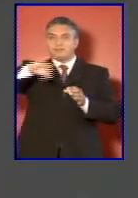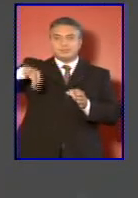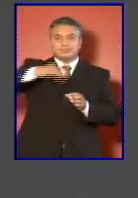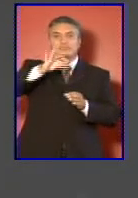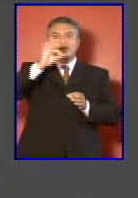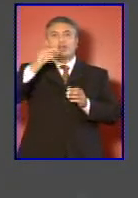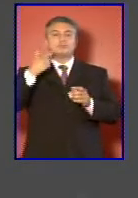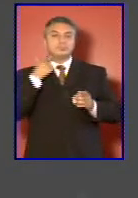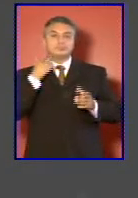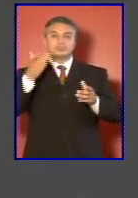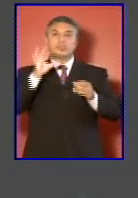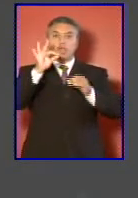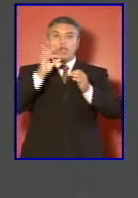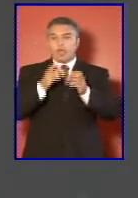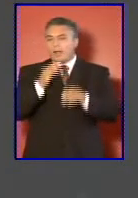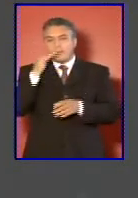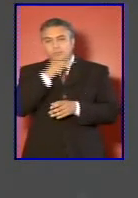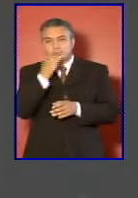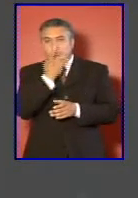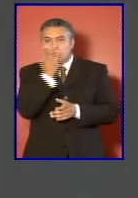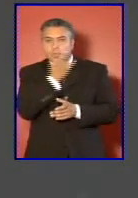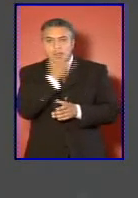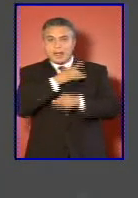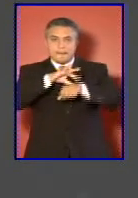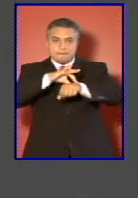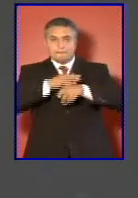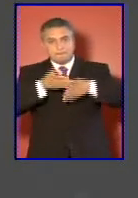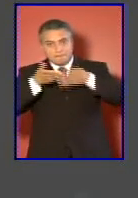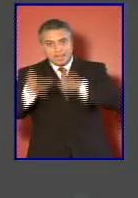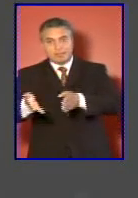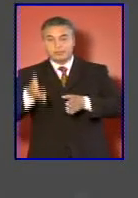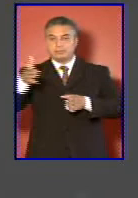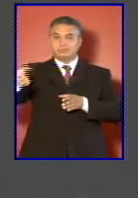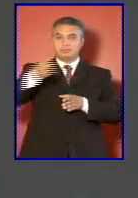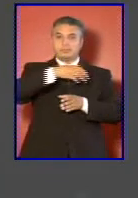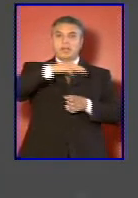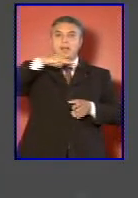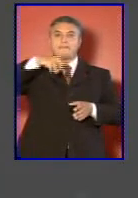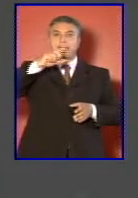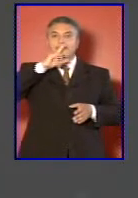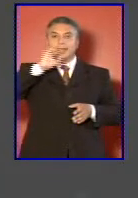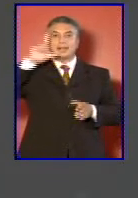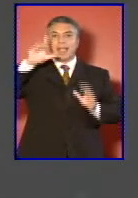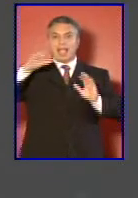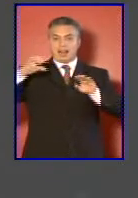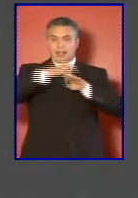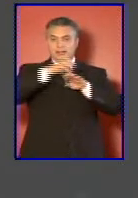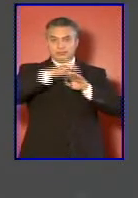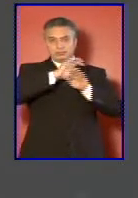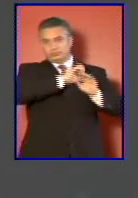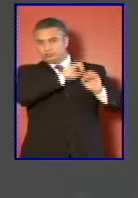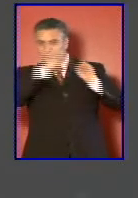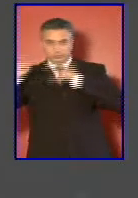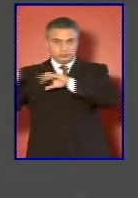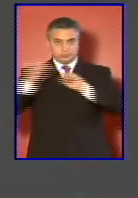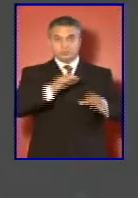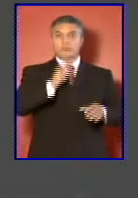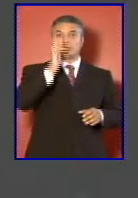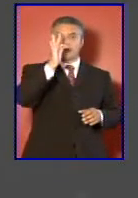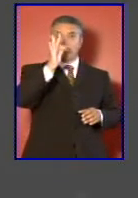que requerían atención médica se trasladó material de construcción la FACH